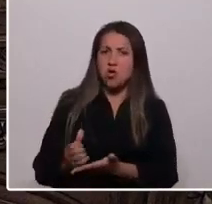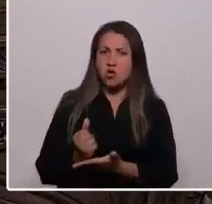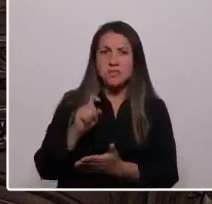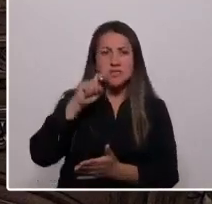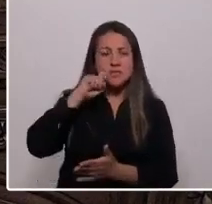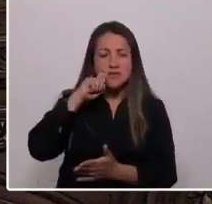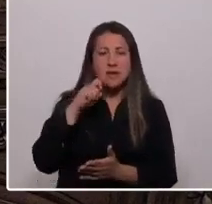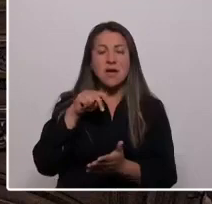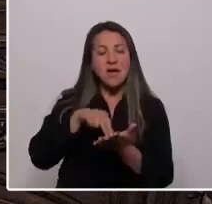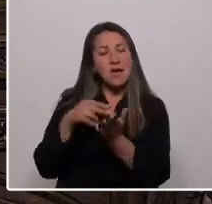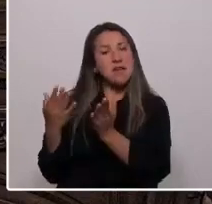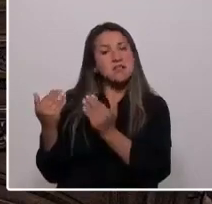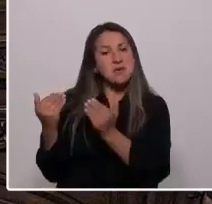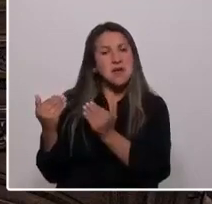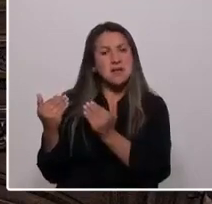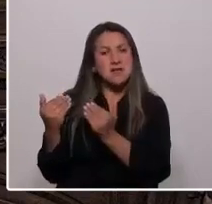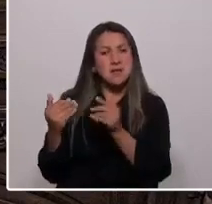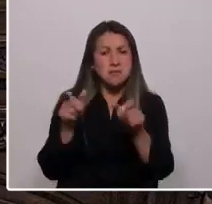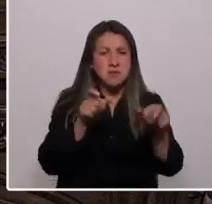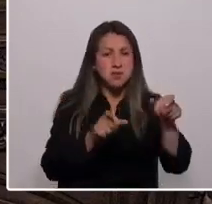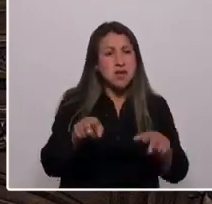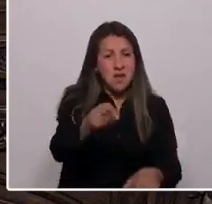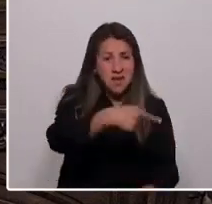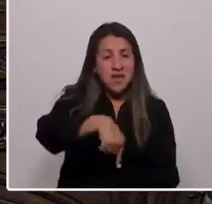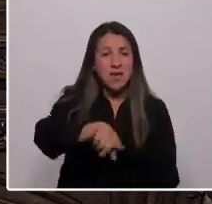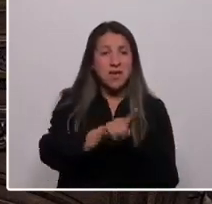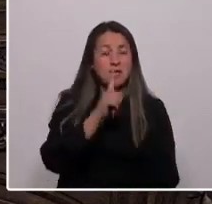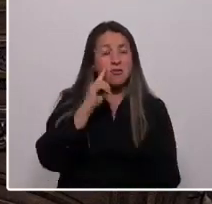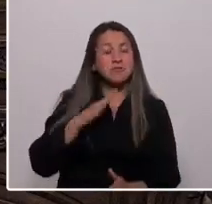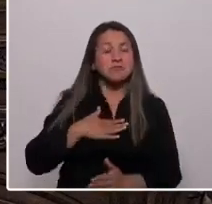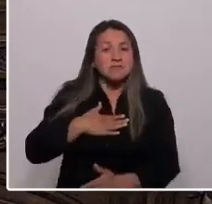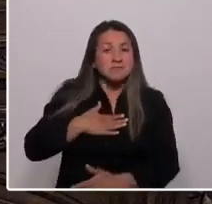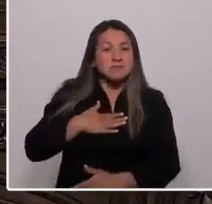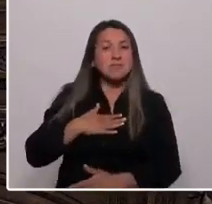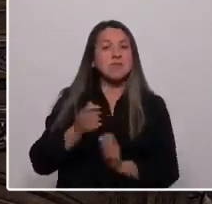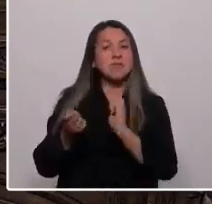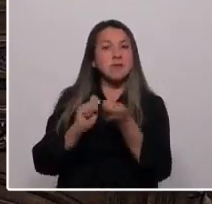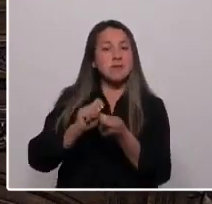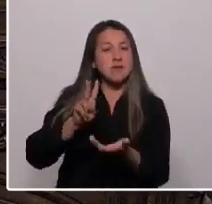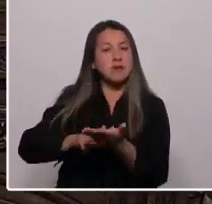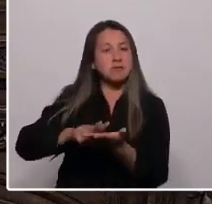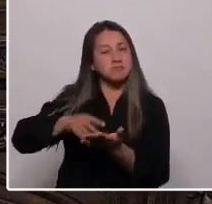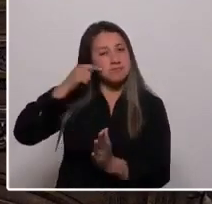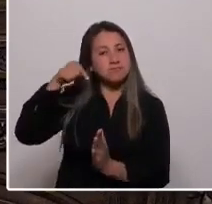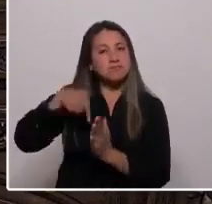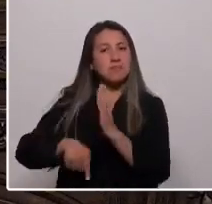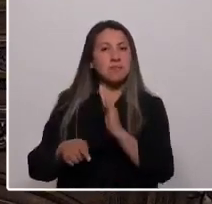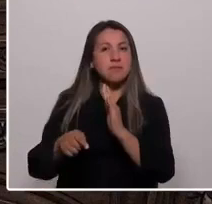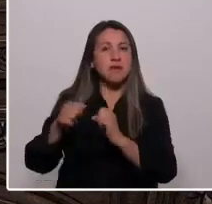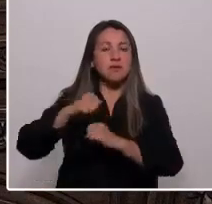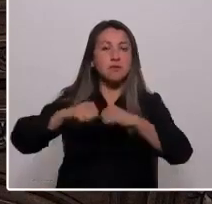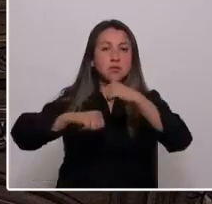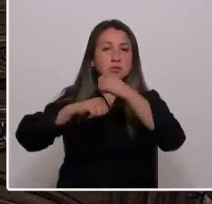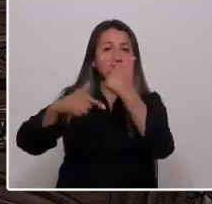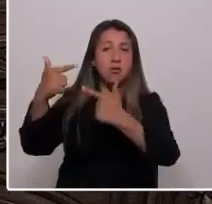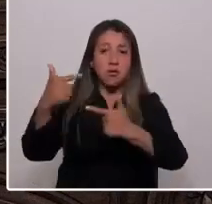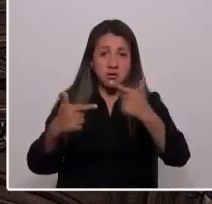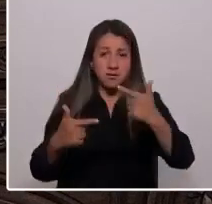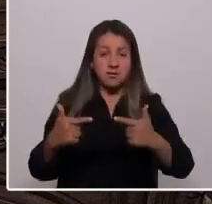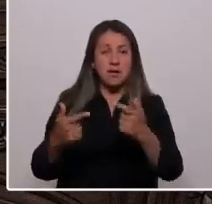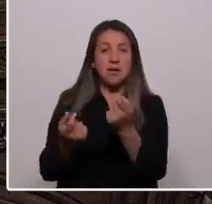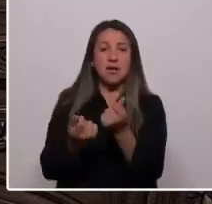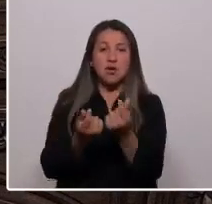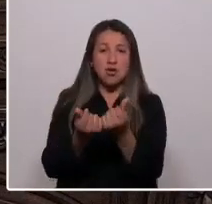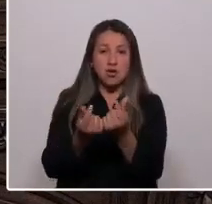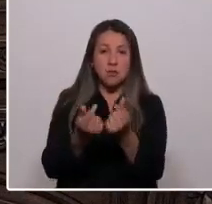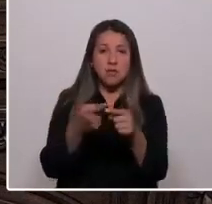ciudadanos y ciudadanas que aspiran a un cambio real y de fondo en las estructuras políticas, económicas y